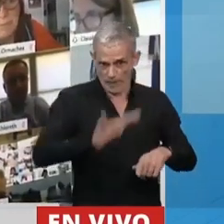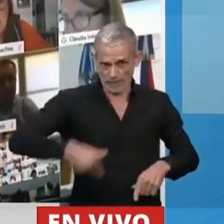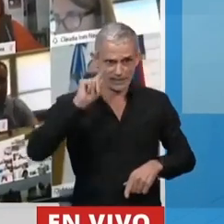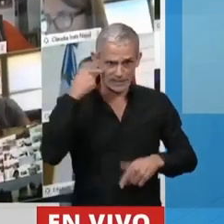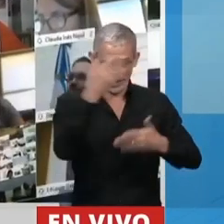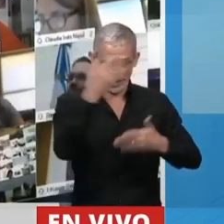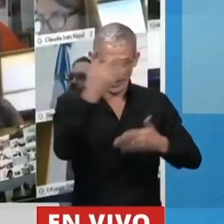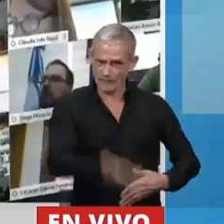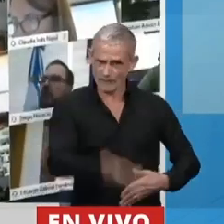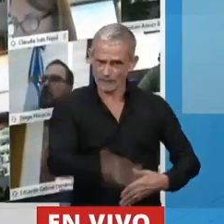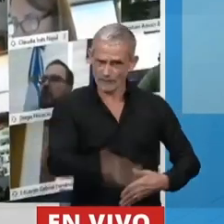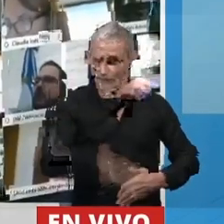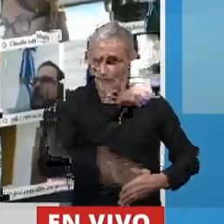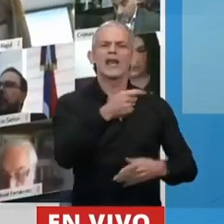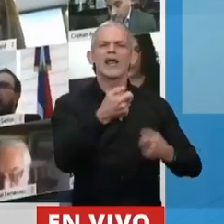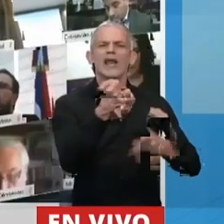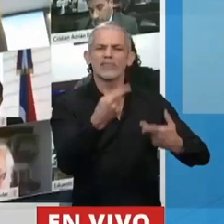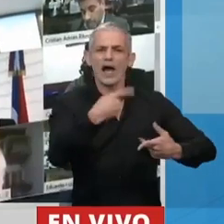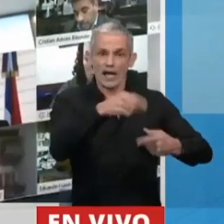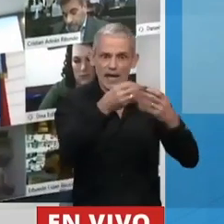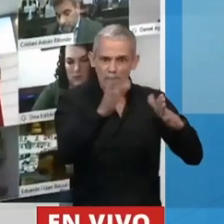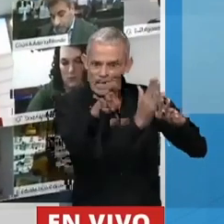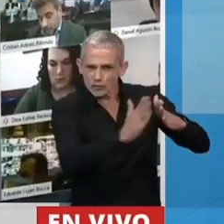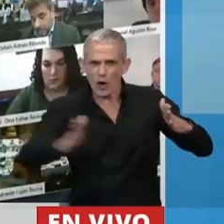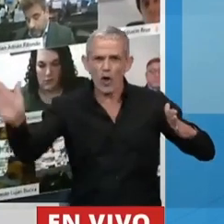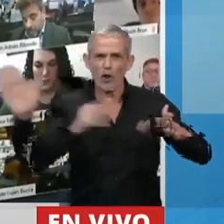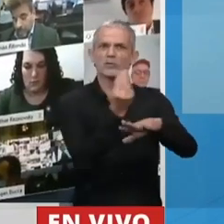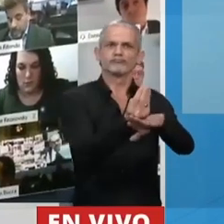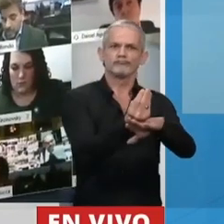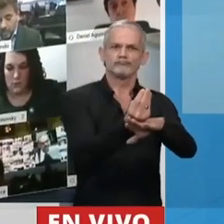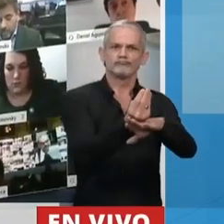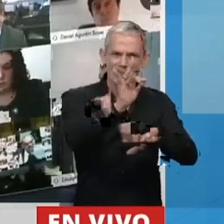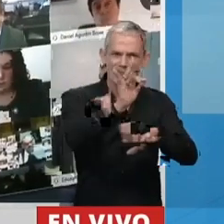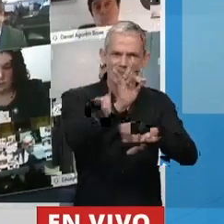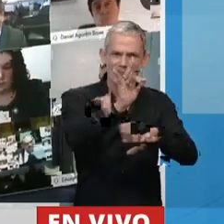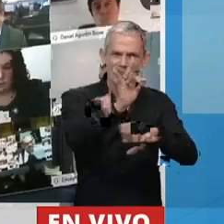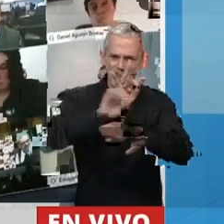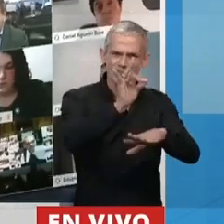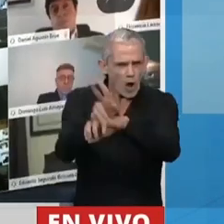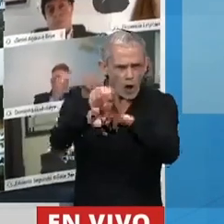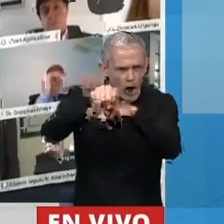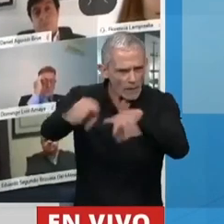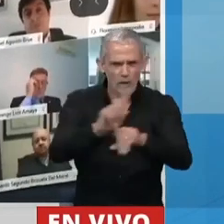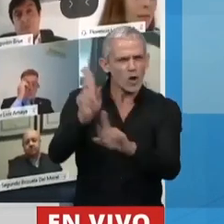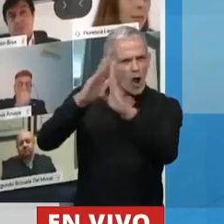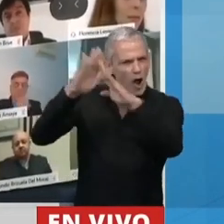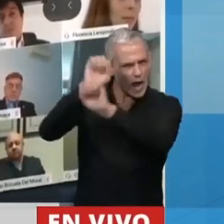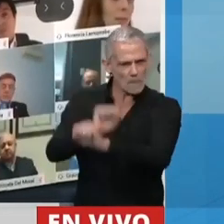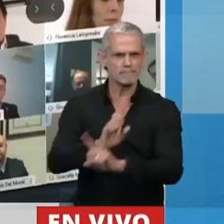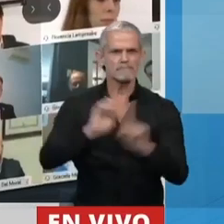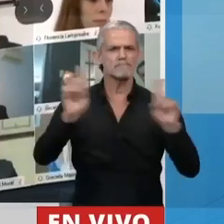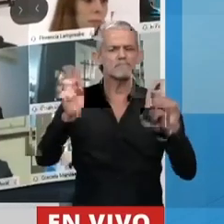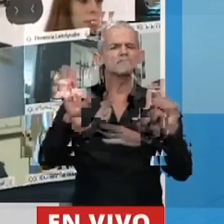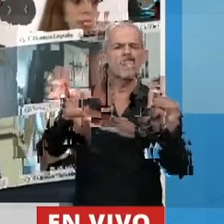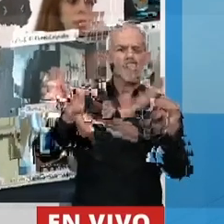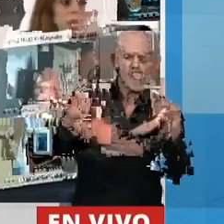señor Presidente, el que ha, desde que ha empezado su gestión, no solamente la pandemia y la cuarentena, desde que empezó